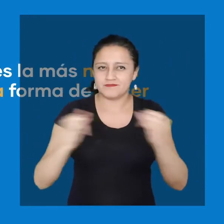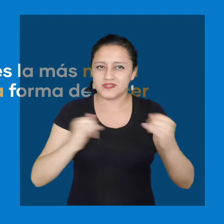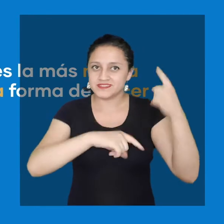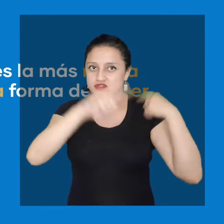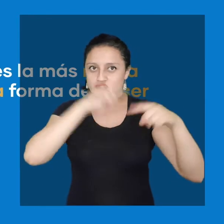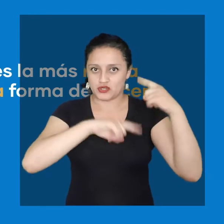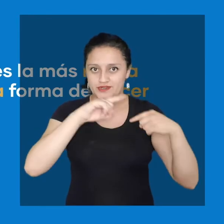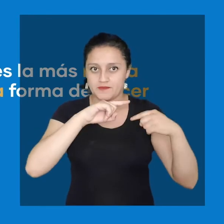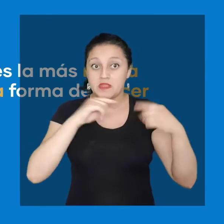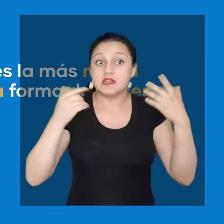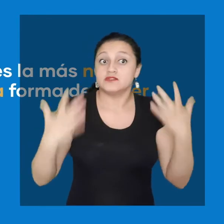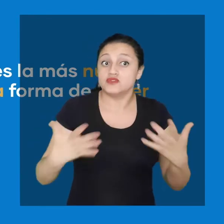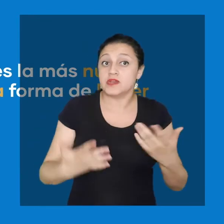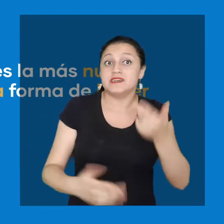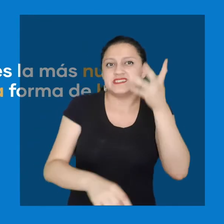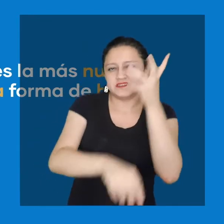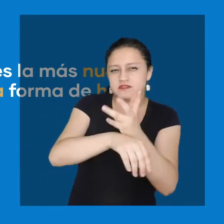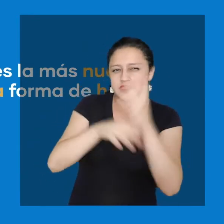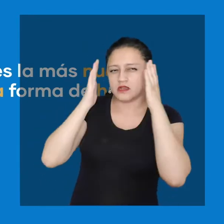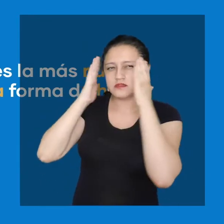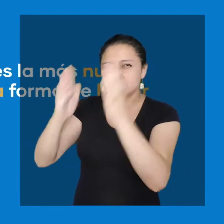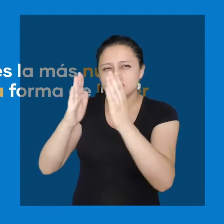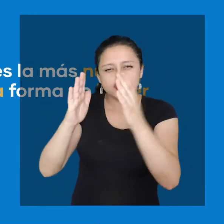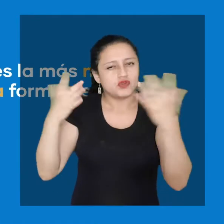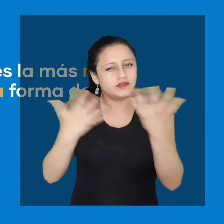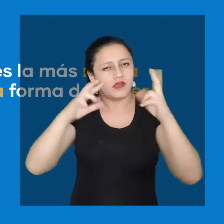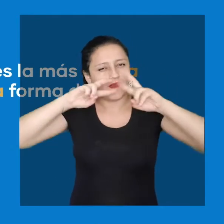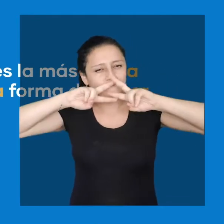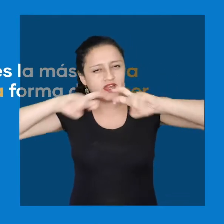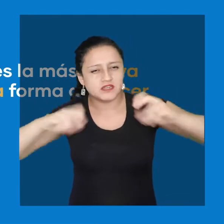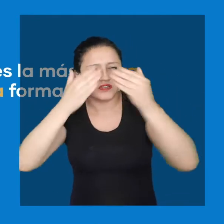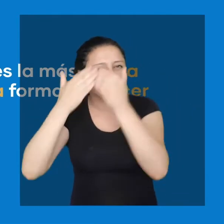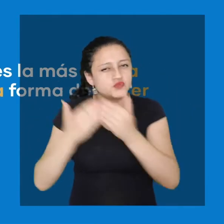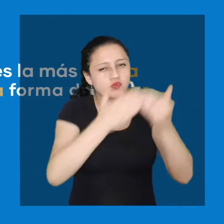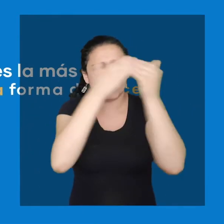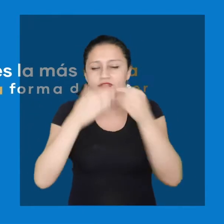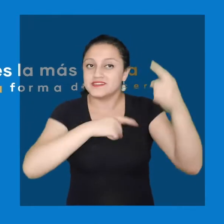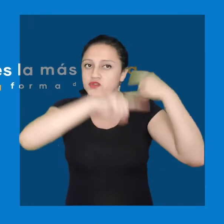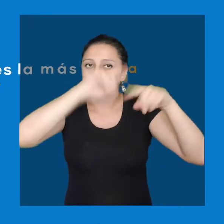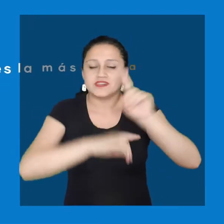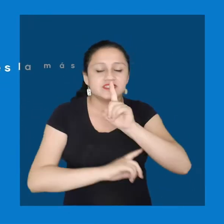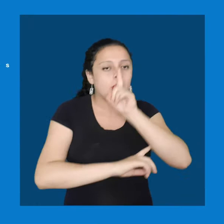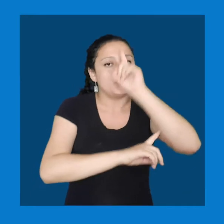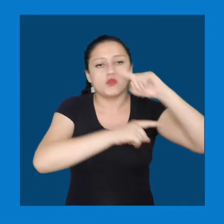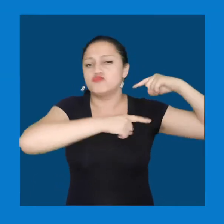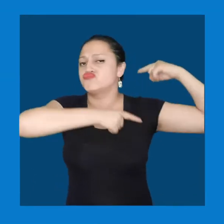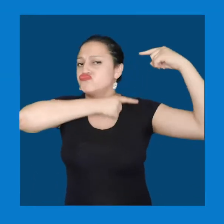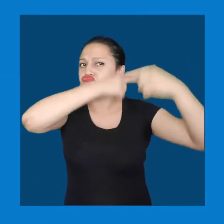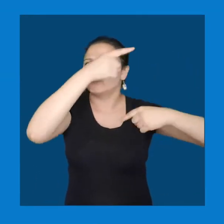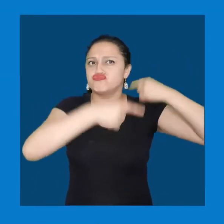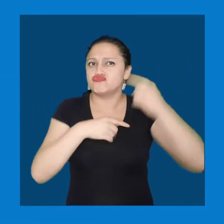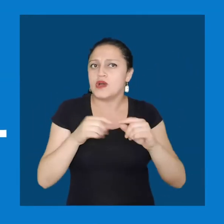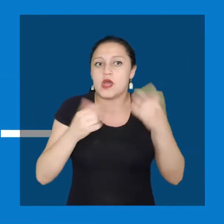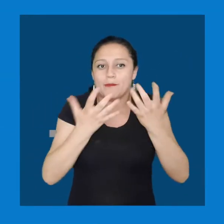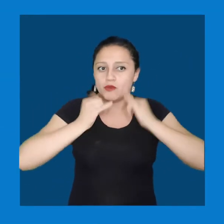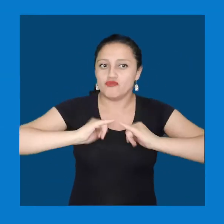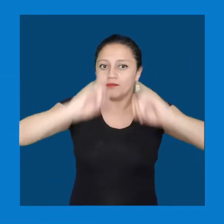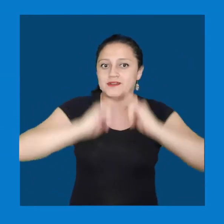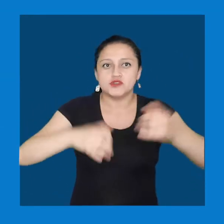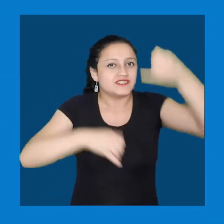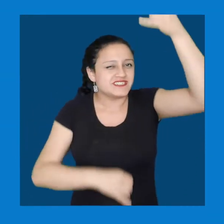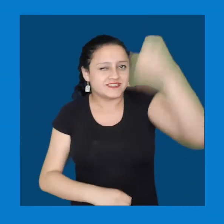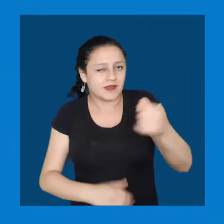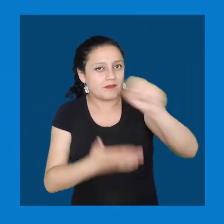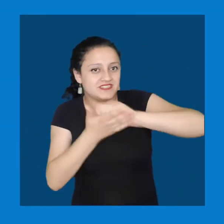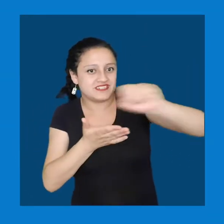Con esto quería plantear que si bien siempre ha existido, recientemente se le ha comenzado a prestar mayor atención en la historiografía.